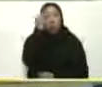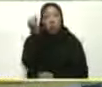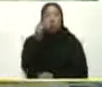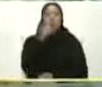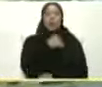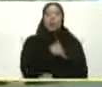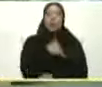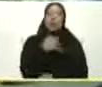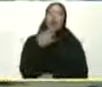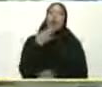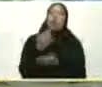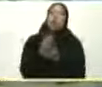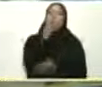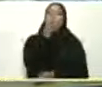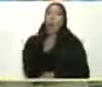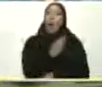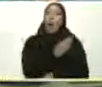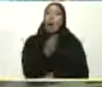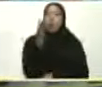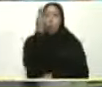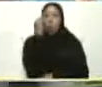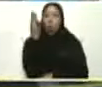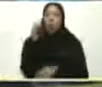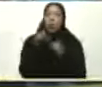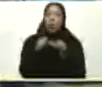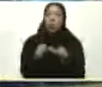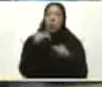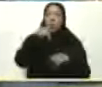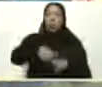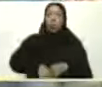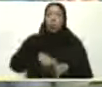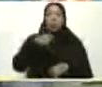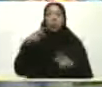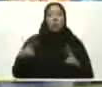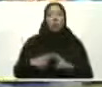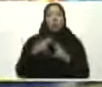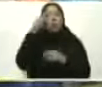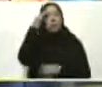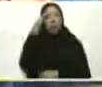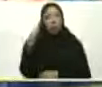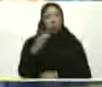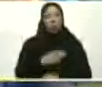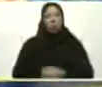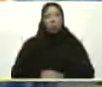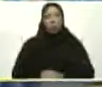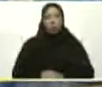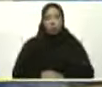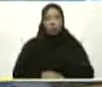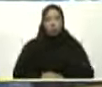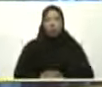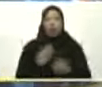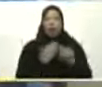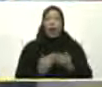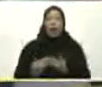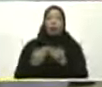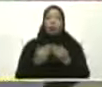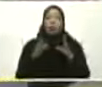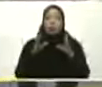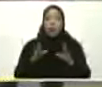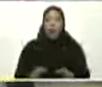Amén Gracias Continuamos pues Sí Vamos aquí al encuentro y al saludo Con estudiantes,